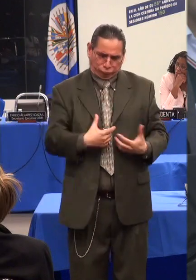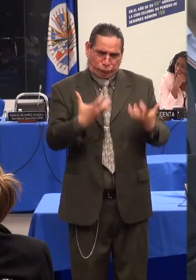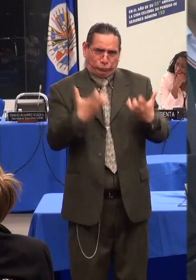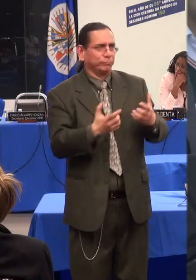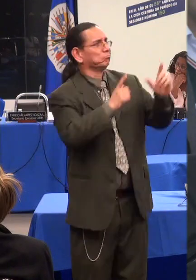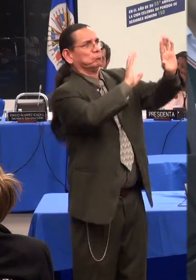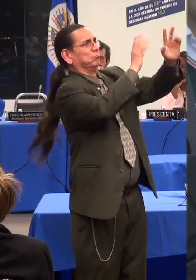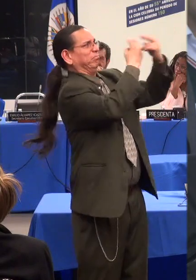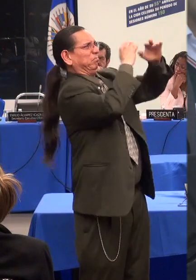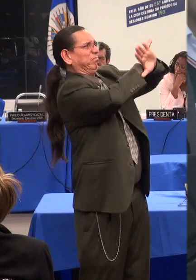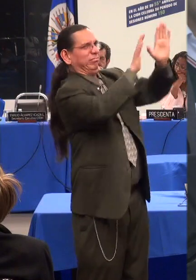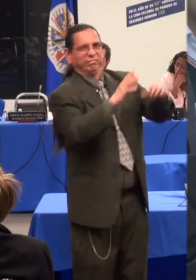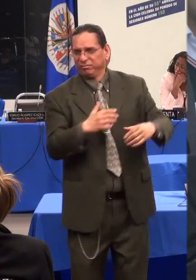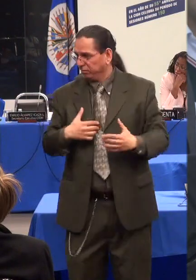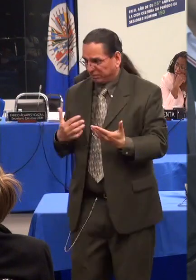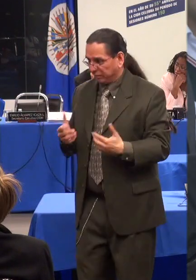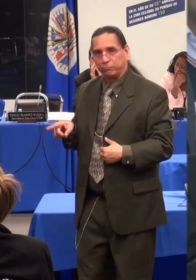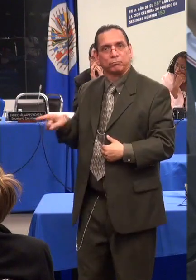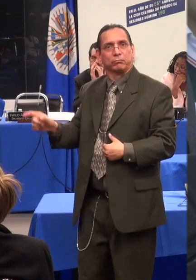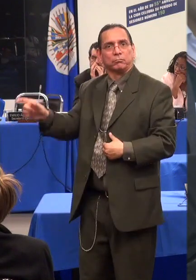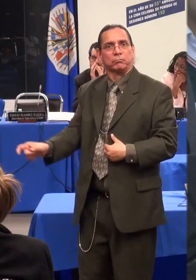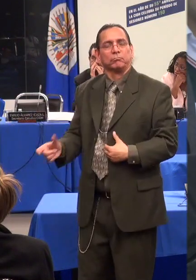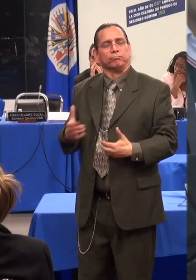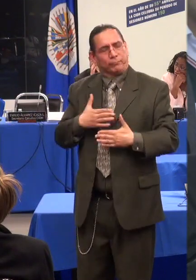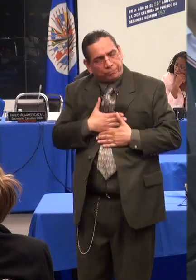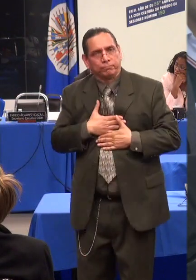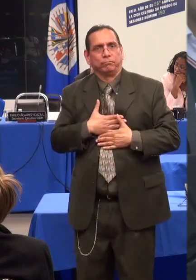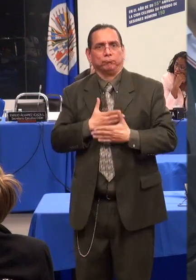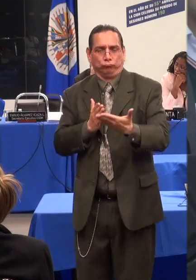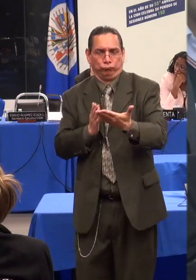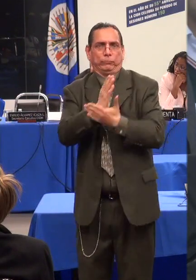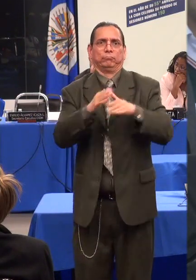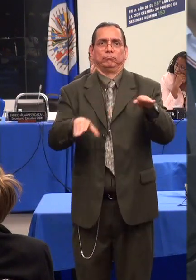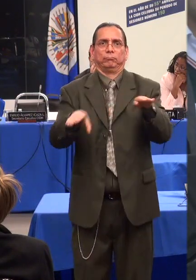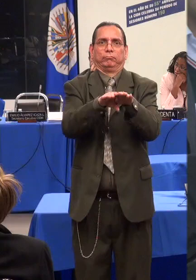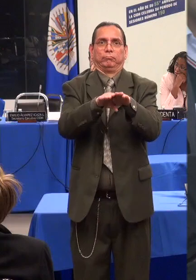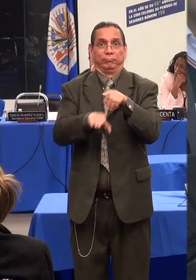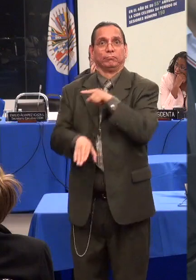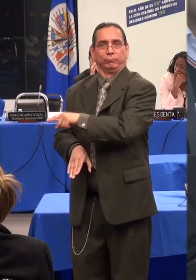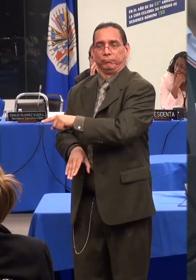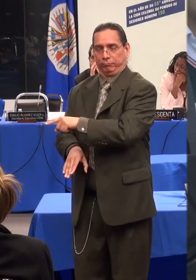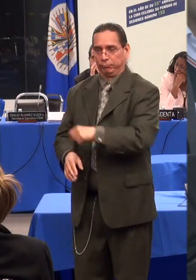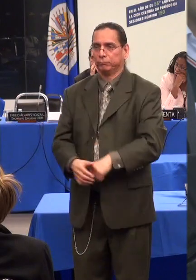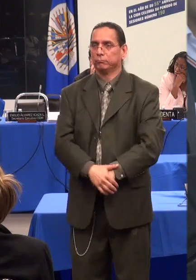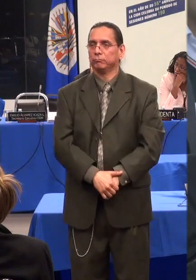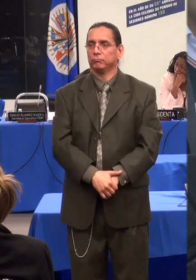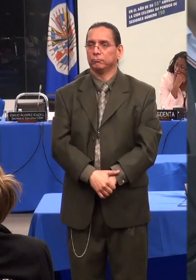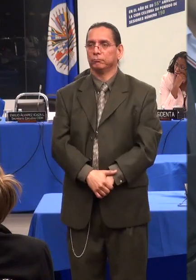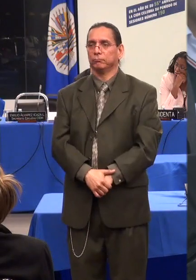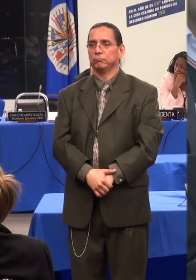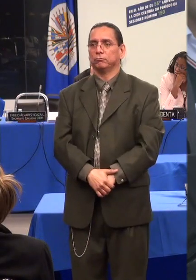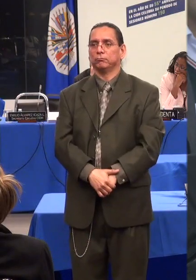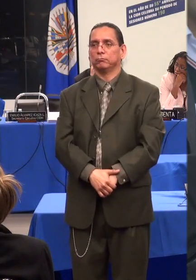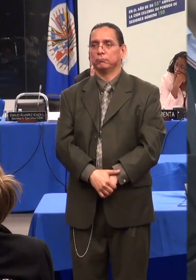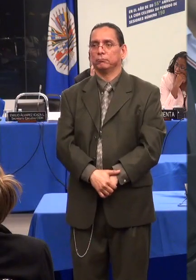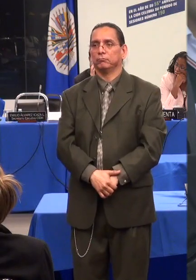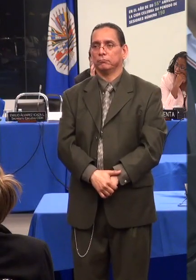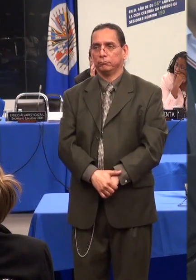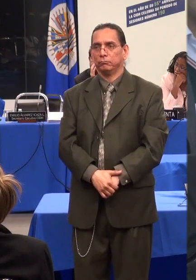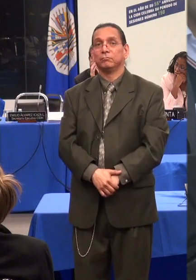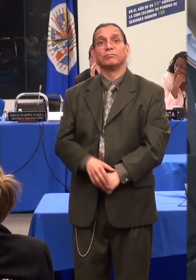que yo no podía caminar ni avanzar, que era lo mejor